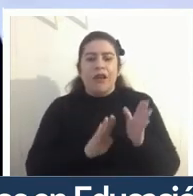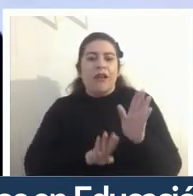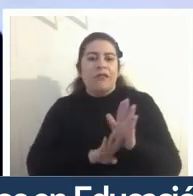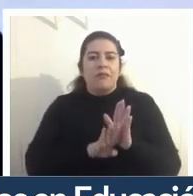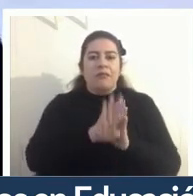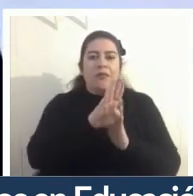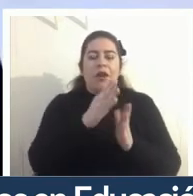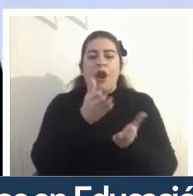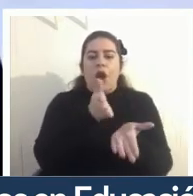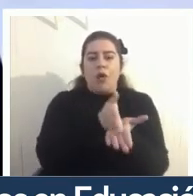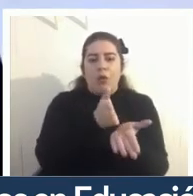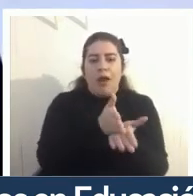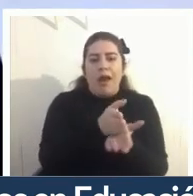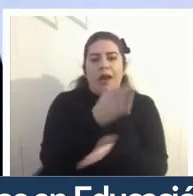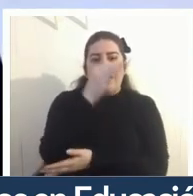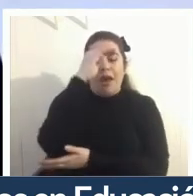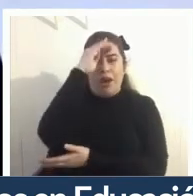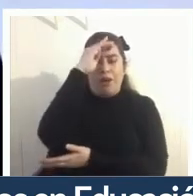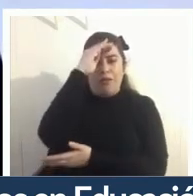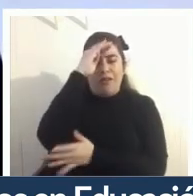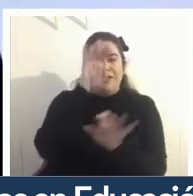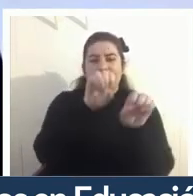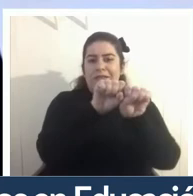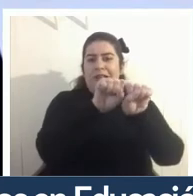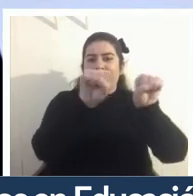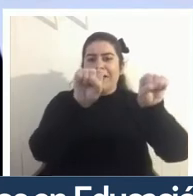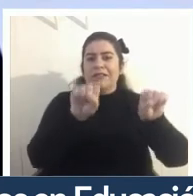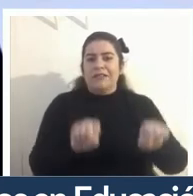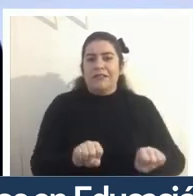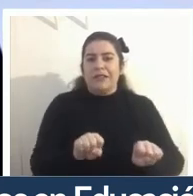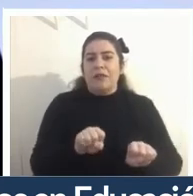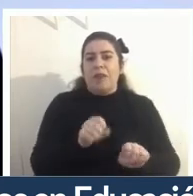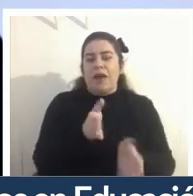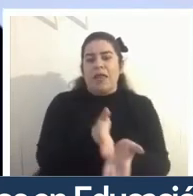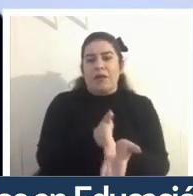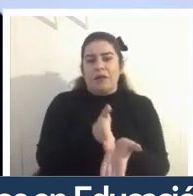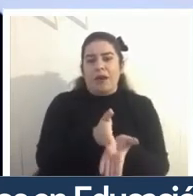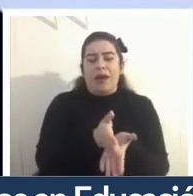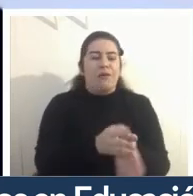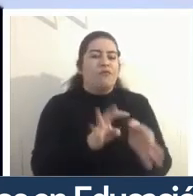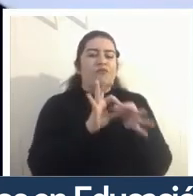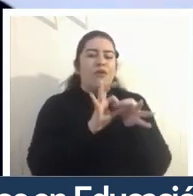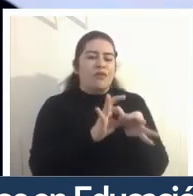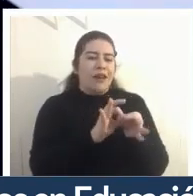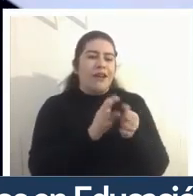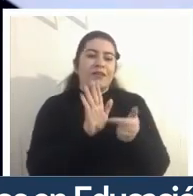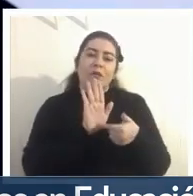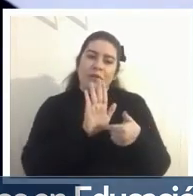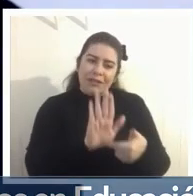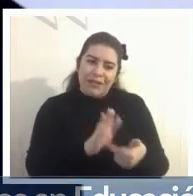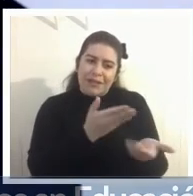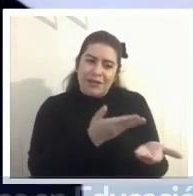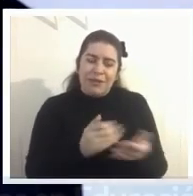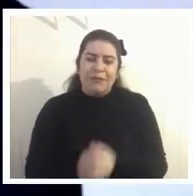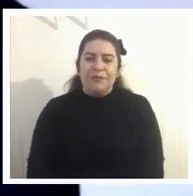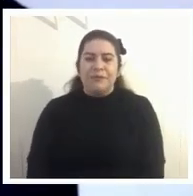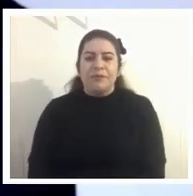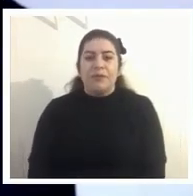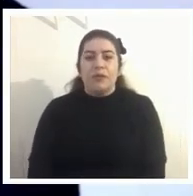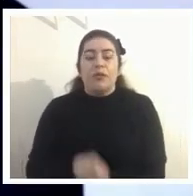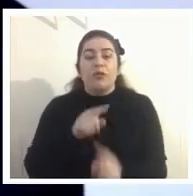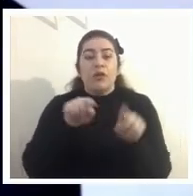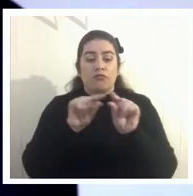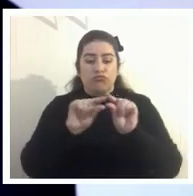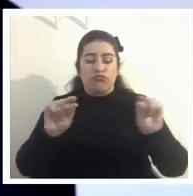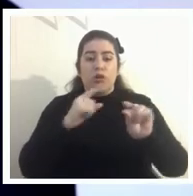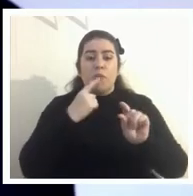y la confianza en el sistema escolar así que muchas gracias por tu presentación recuerden que pueden ir dejando sus